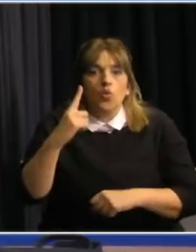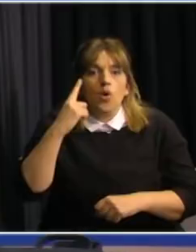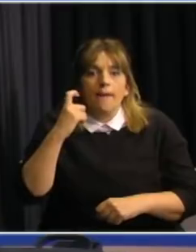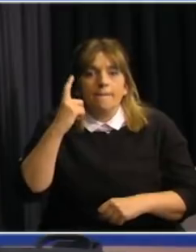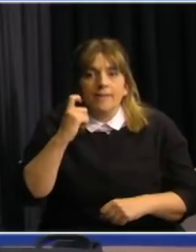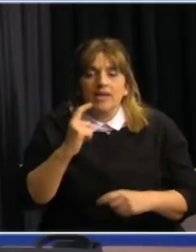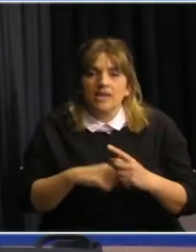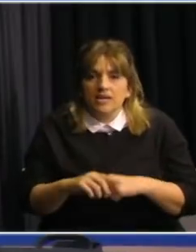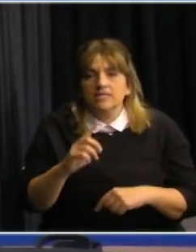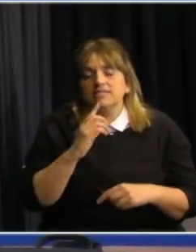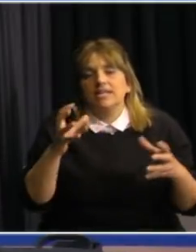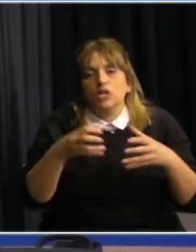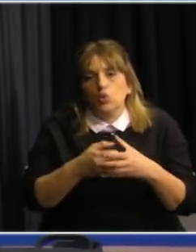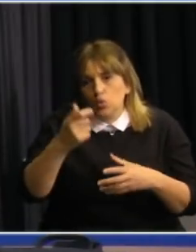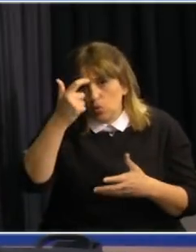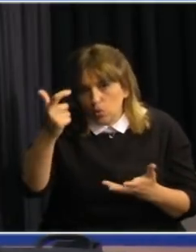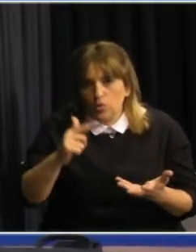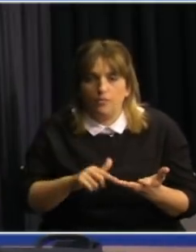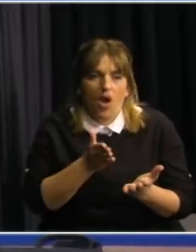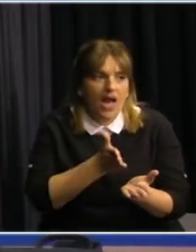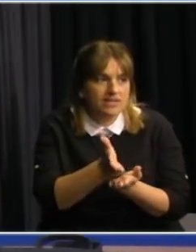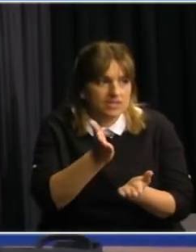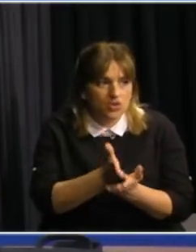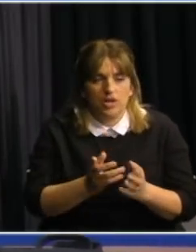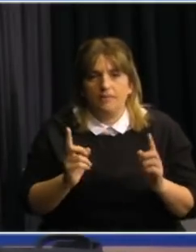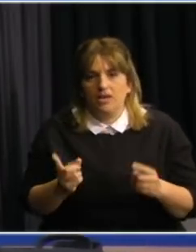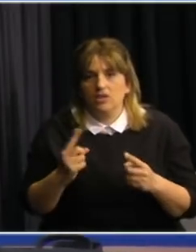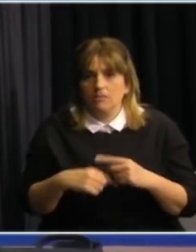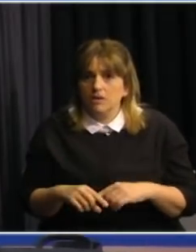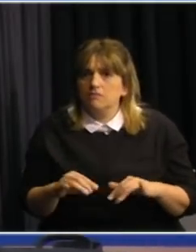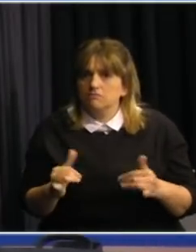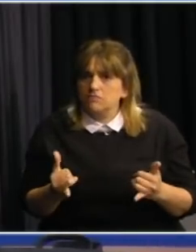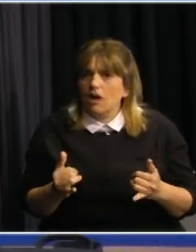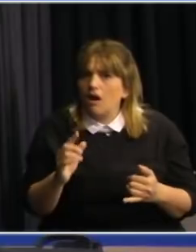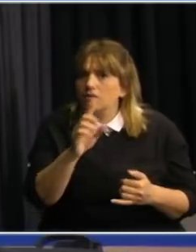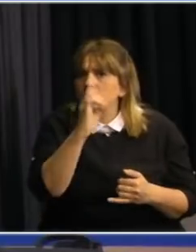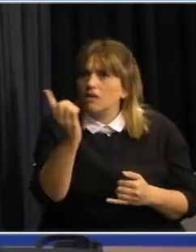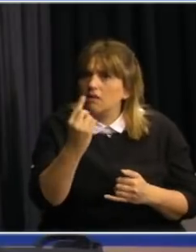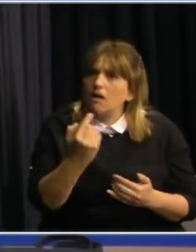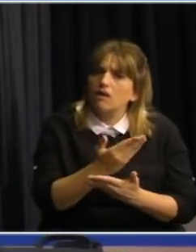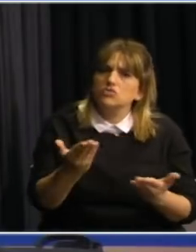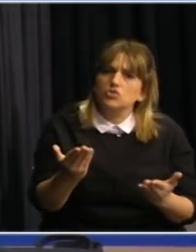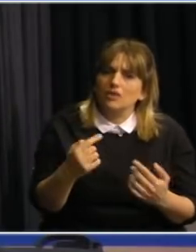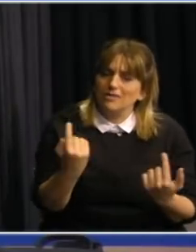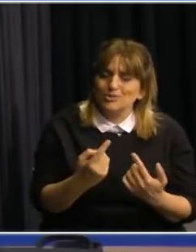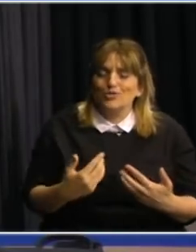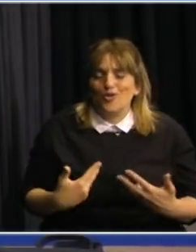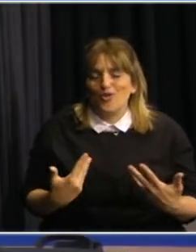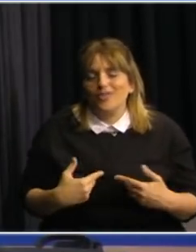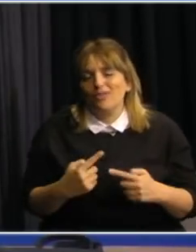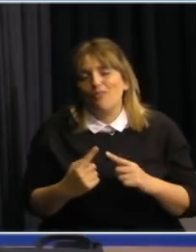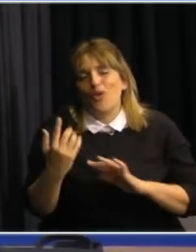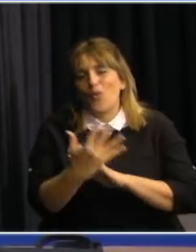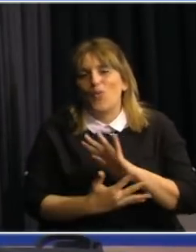del GACH y de asesoramiento ha tenido repercusión a nivel internacional que nos pone felices como país